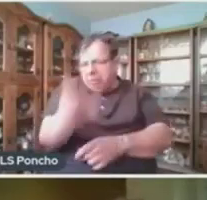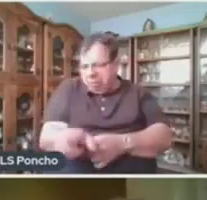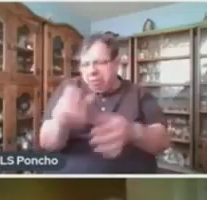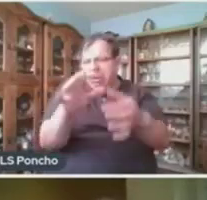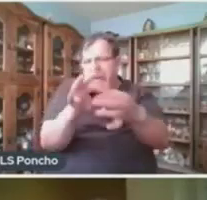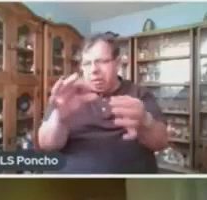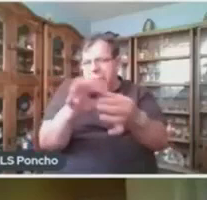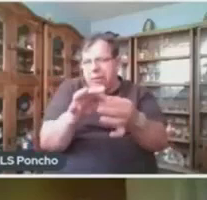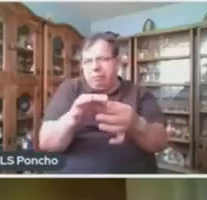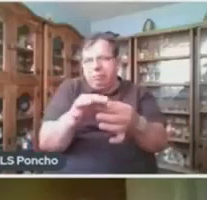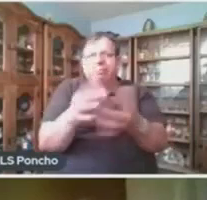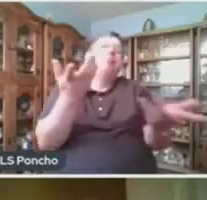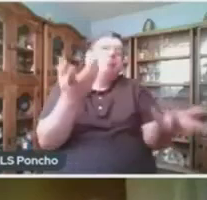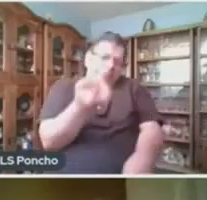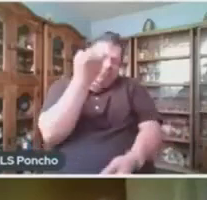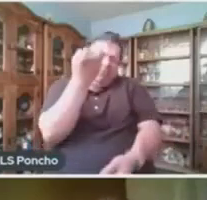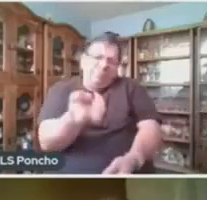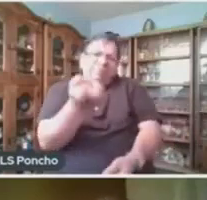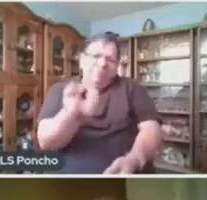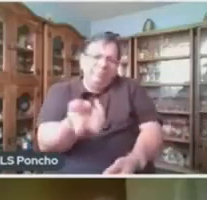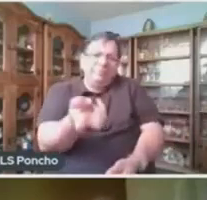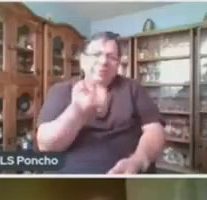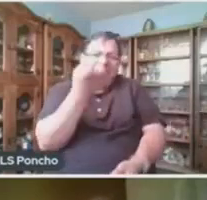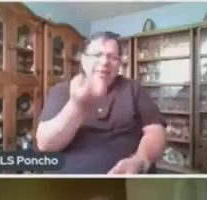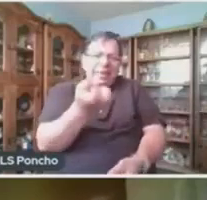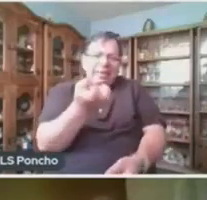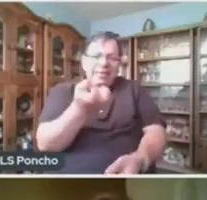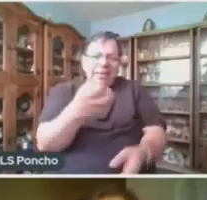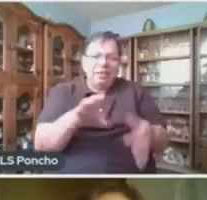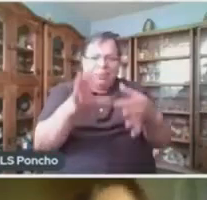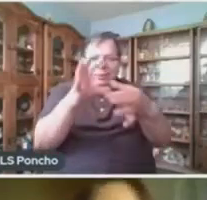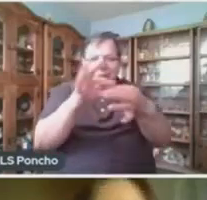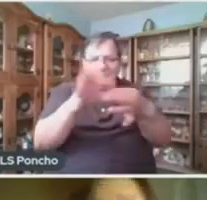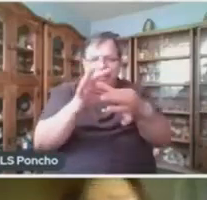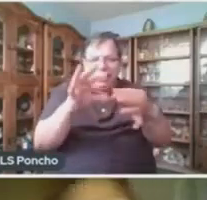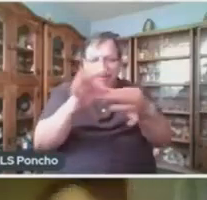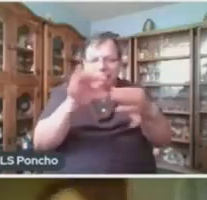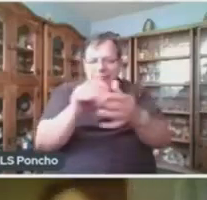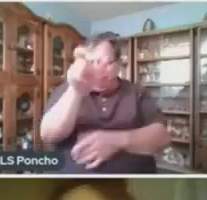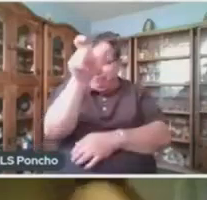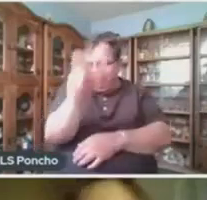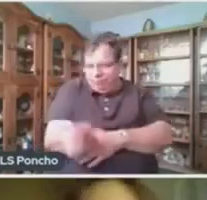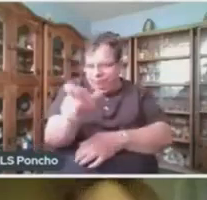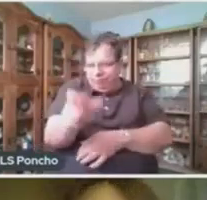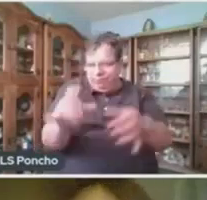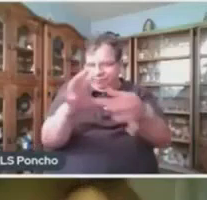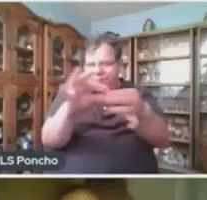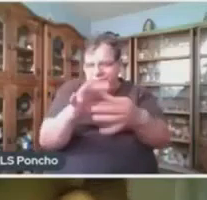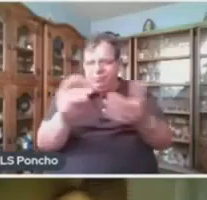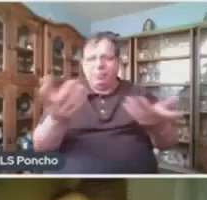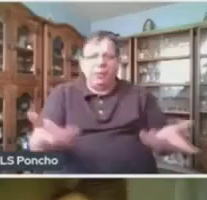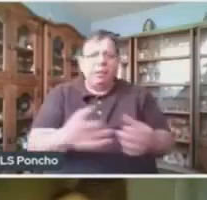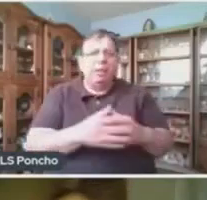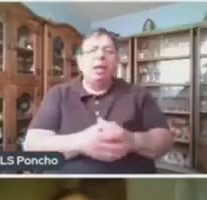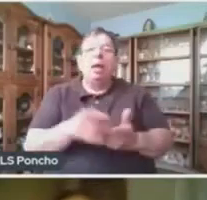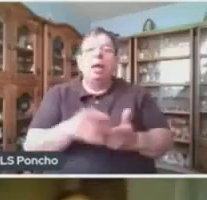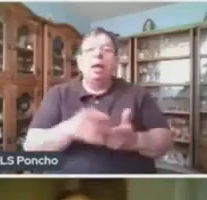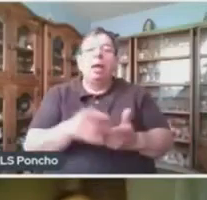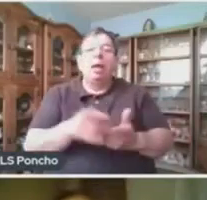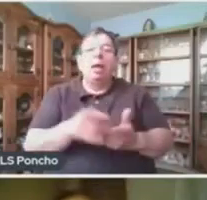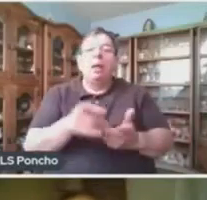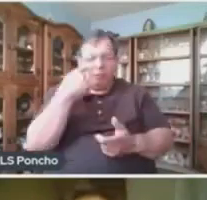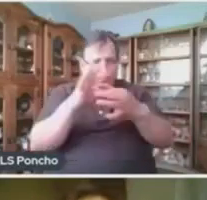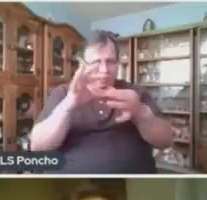Efectivamente, este es un caso de texto descriptivo. Pero si les parece, vamos a hablar un poquito